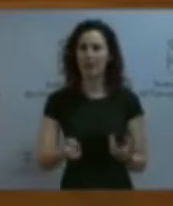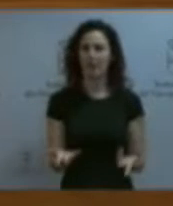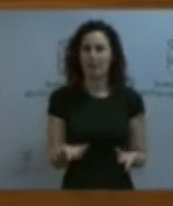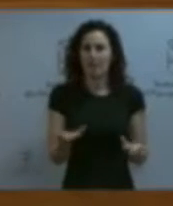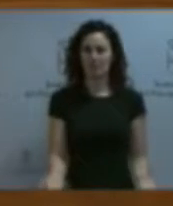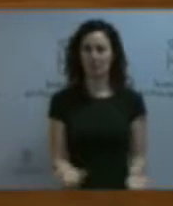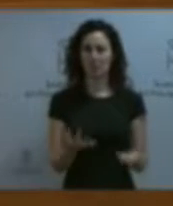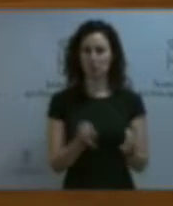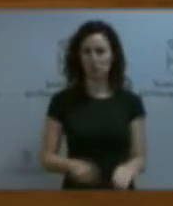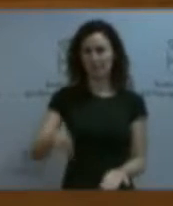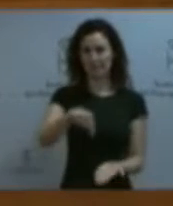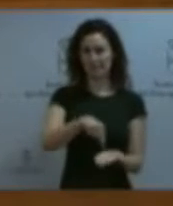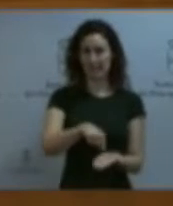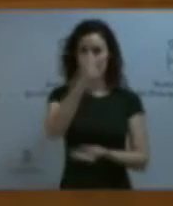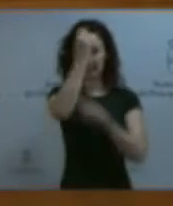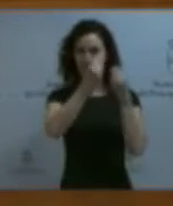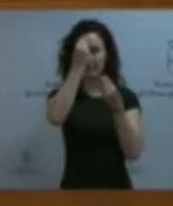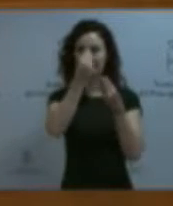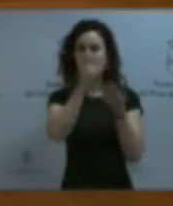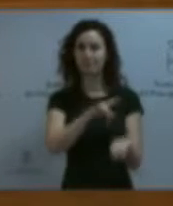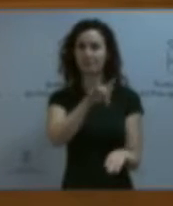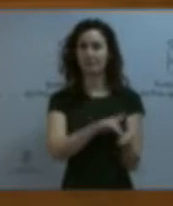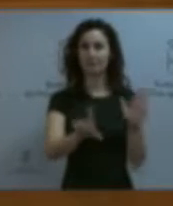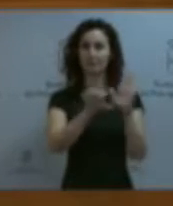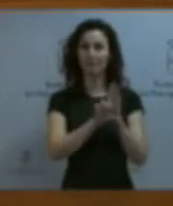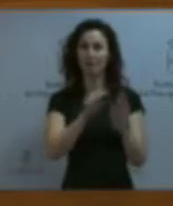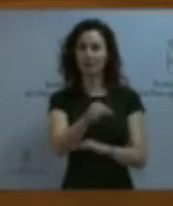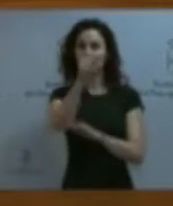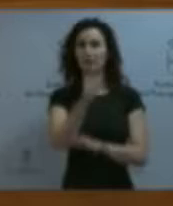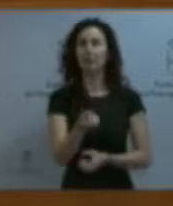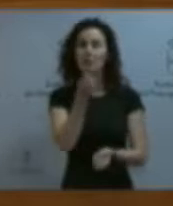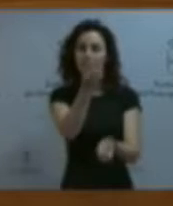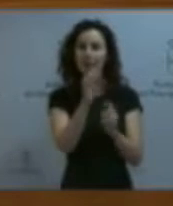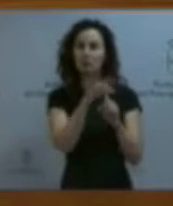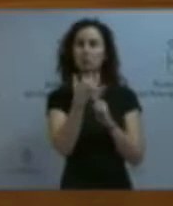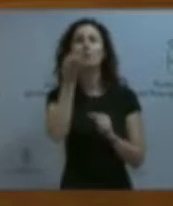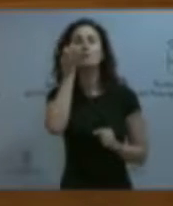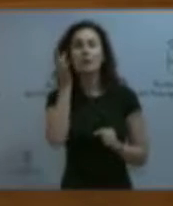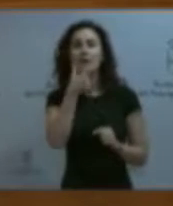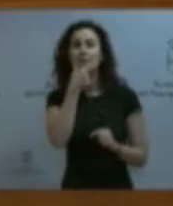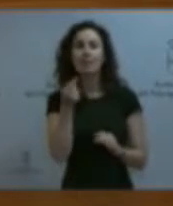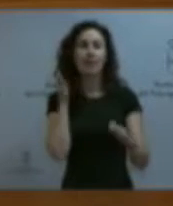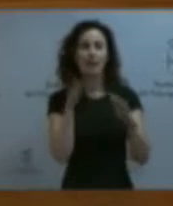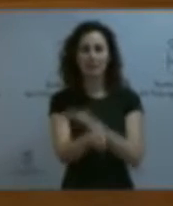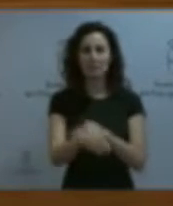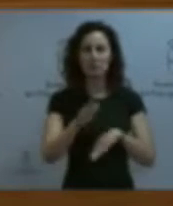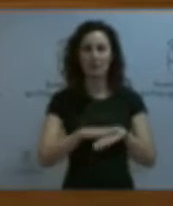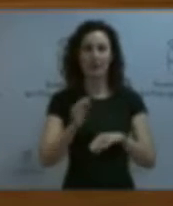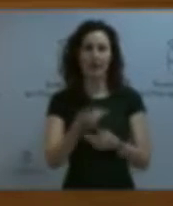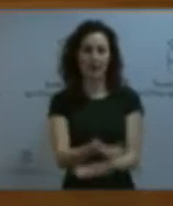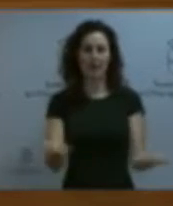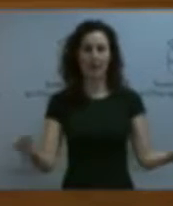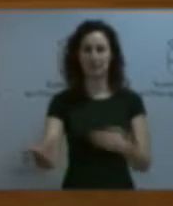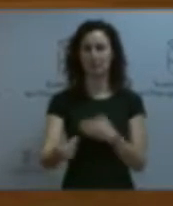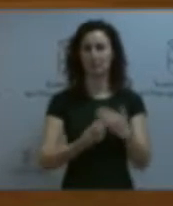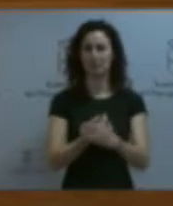otro lado, la exigencia prevista en la ley obligaría a que los datos sobre la situación de la mujer sean de más fácil acceso para el público en general.